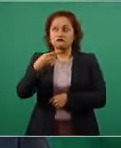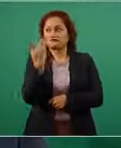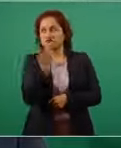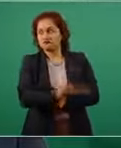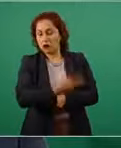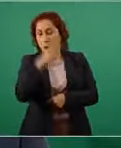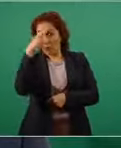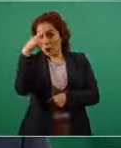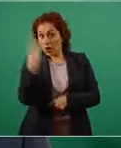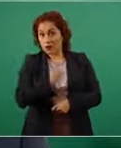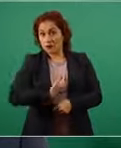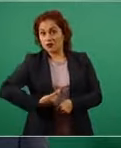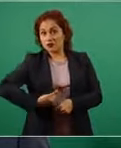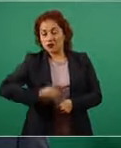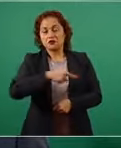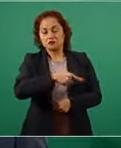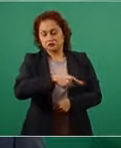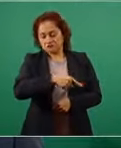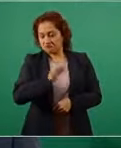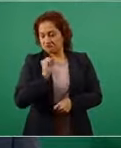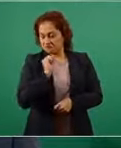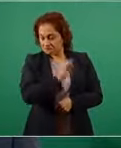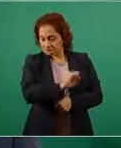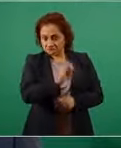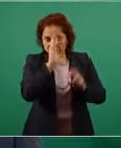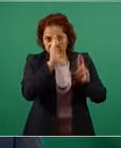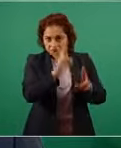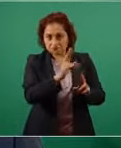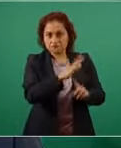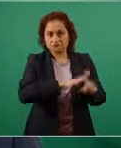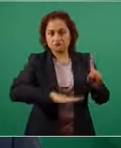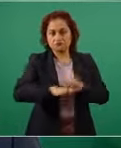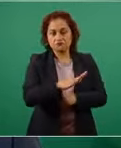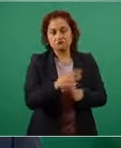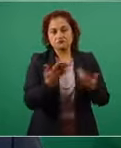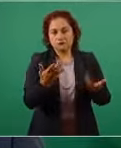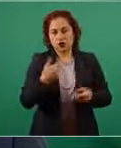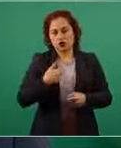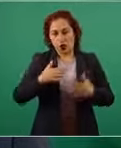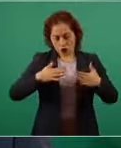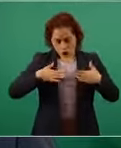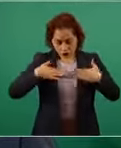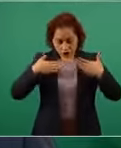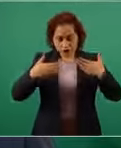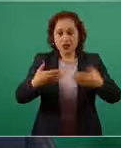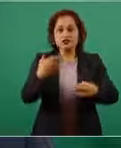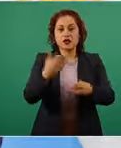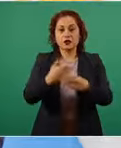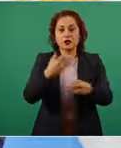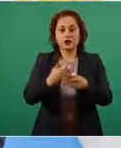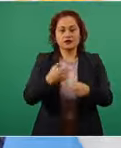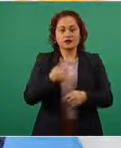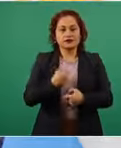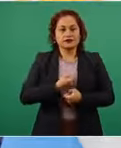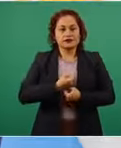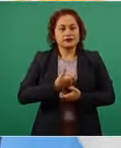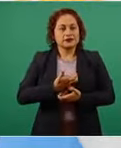confesarles algo más que no creí oportuno decirlo pero que después de escuchar al presidente